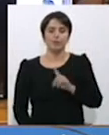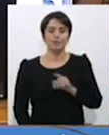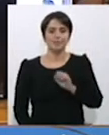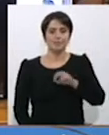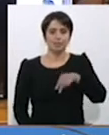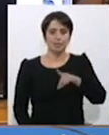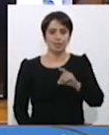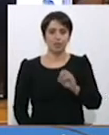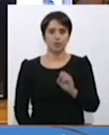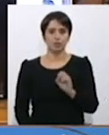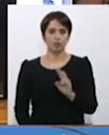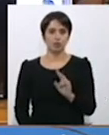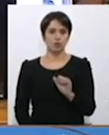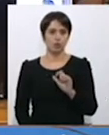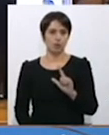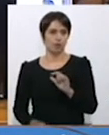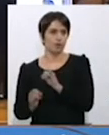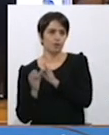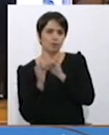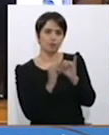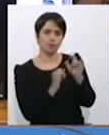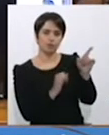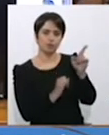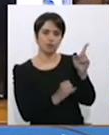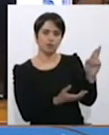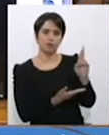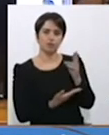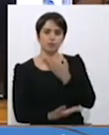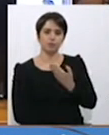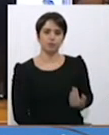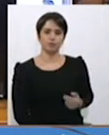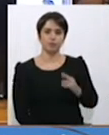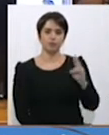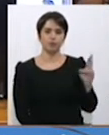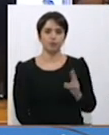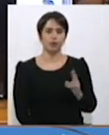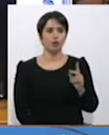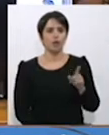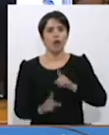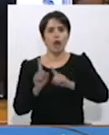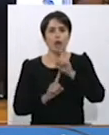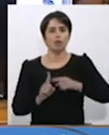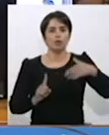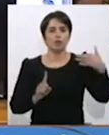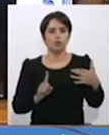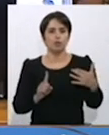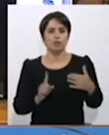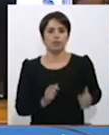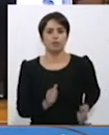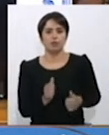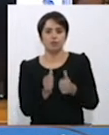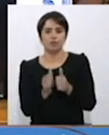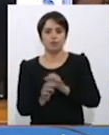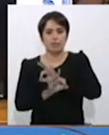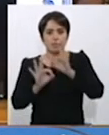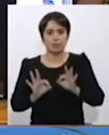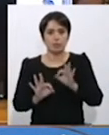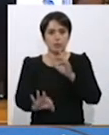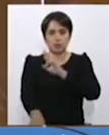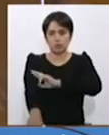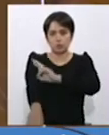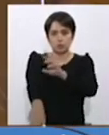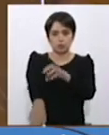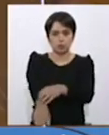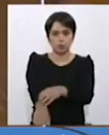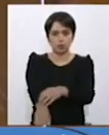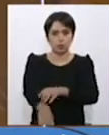Un mensaje para el Ejecutivo, un tema que es súper trascendente para los asistentes de la educación de zona extrema. Se dictó el estatuto, no